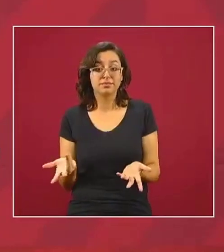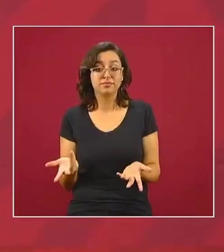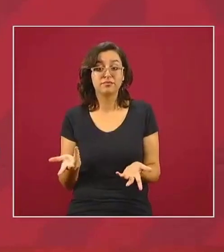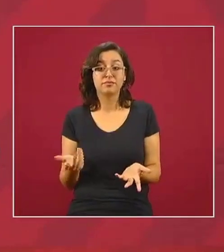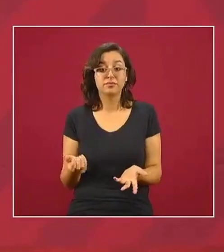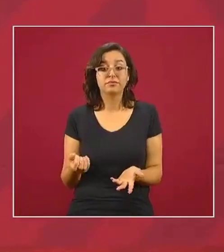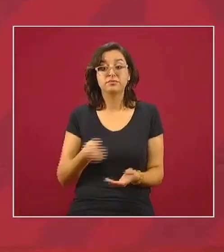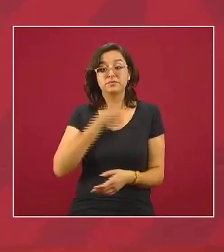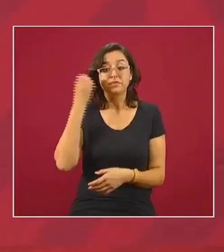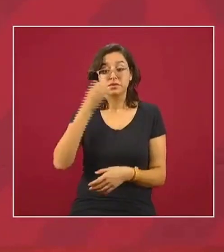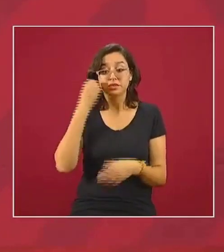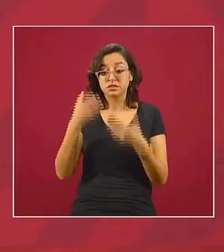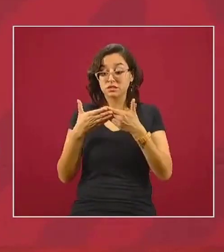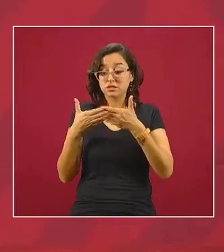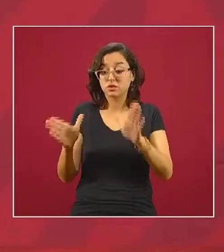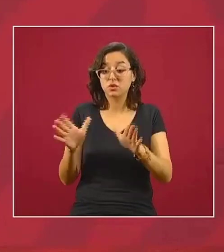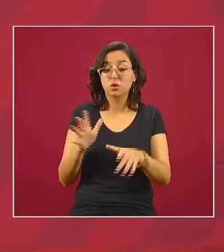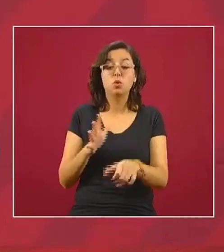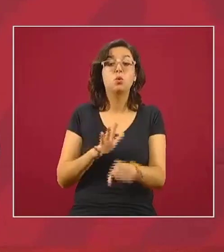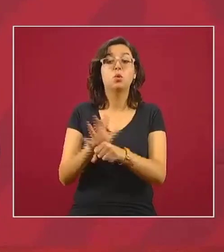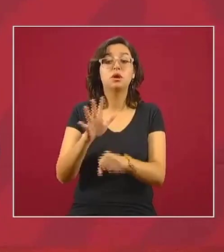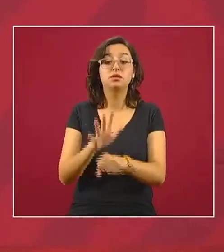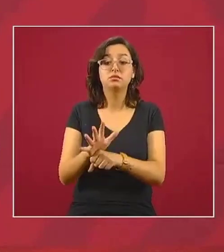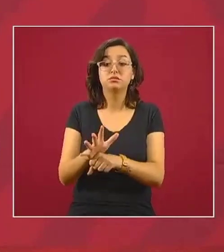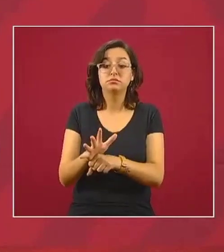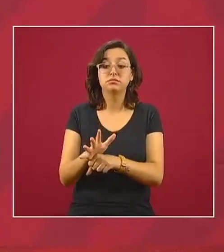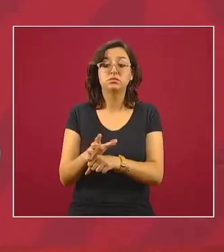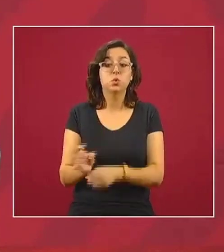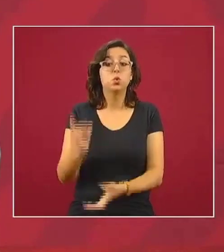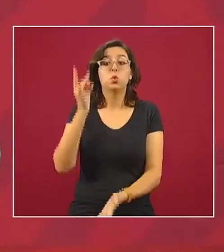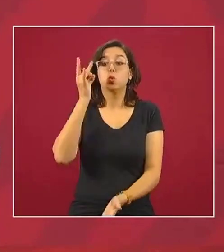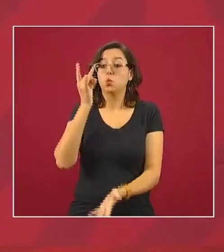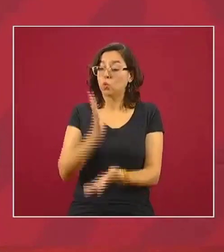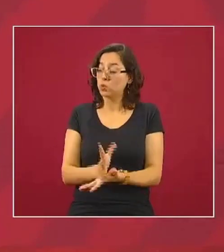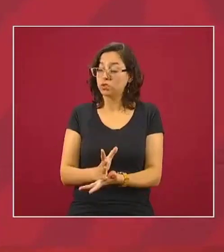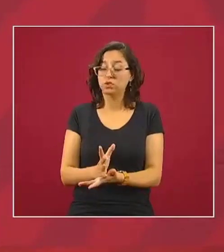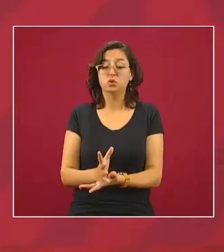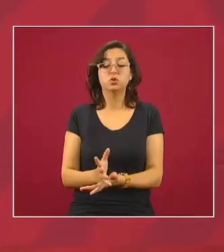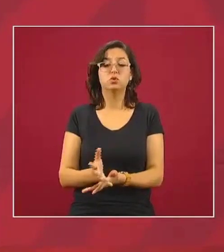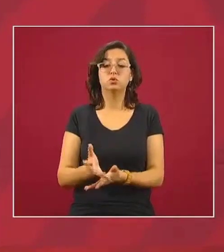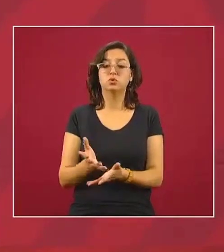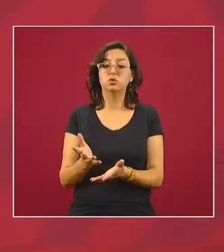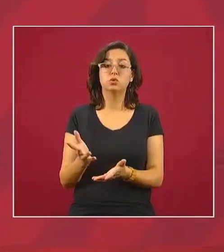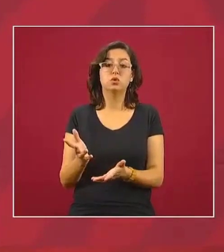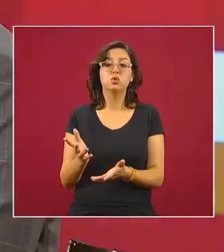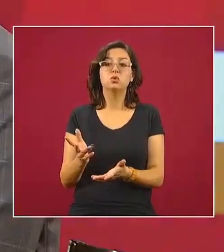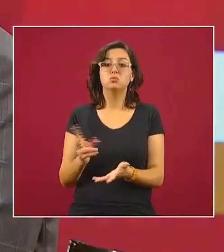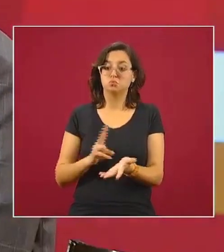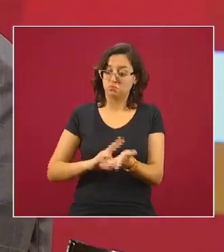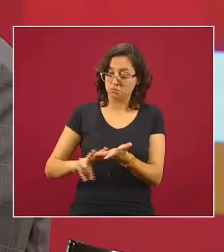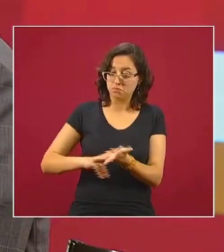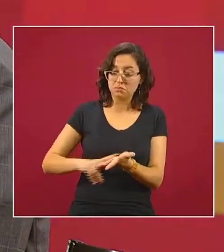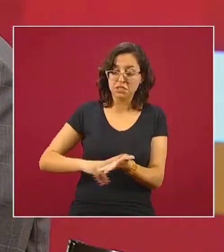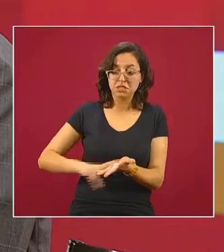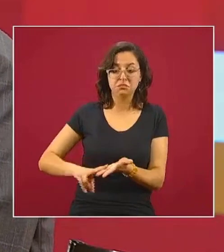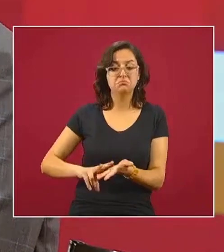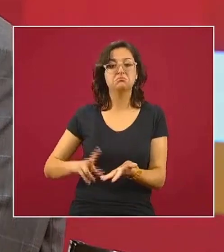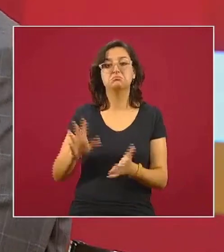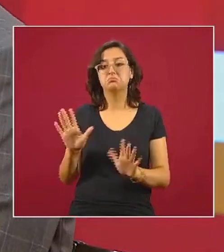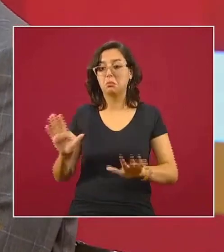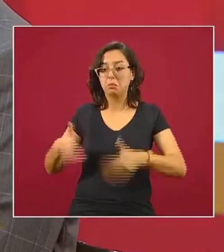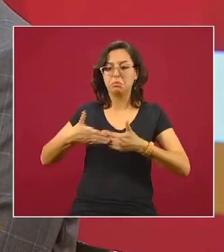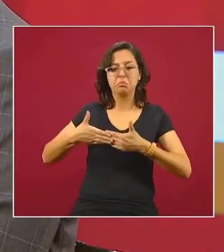las escuelas que tengan ya como quien dice levantado la restricción sanitaria